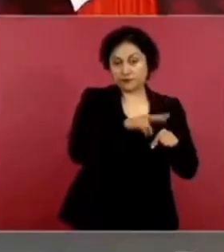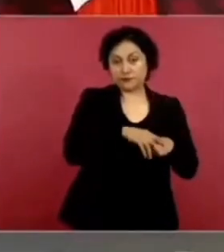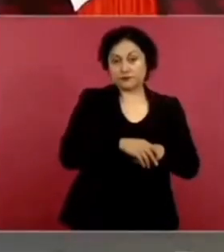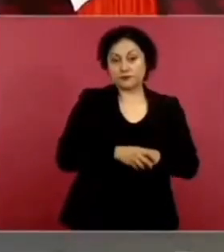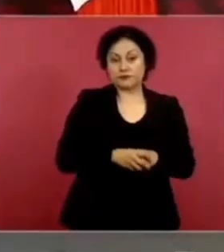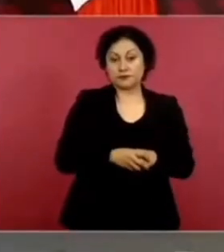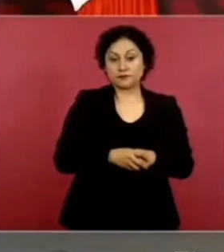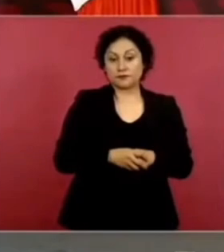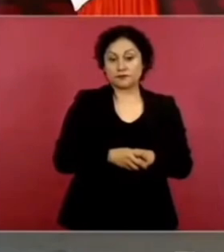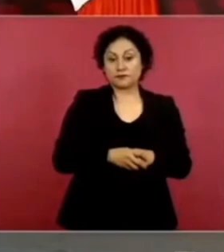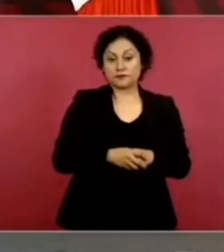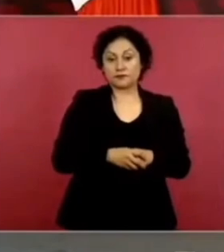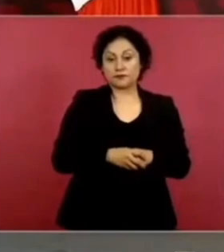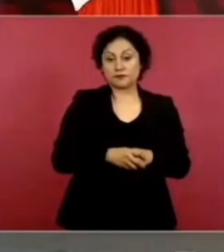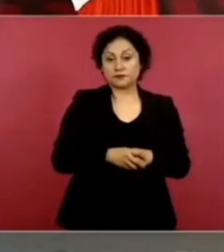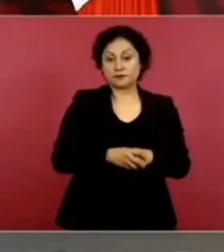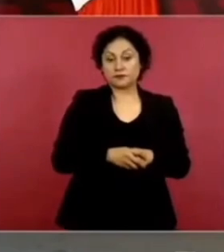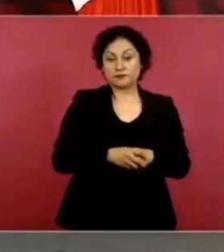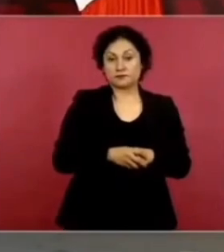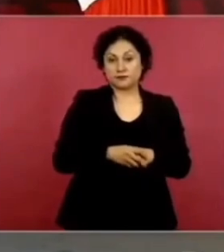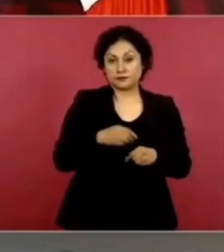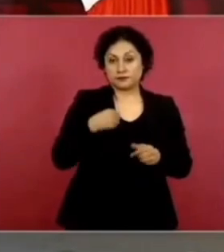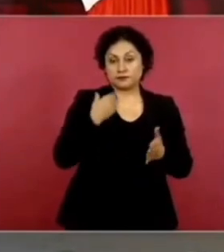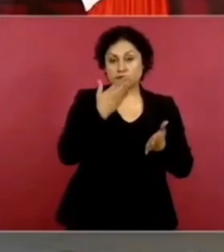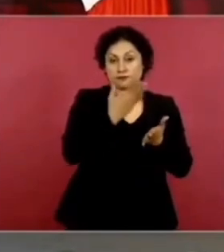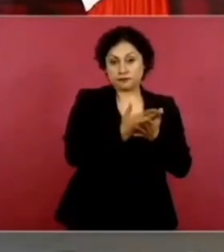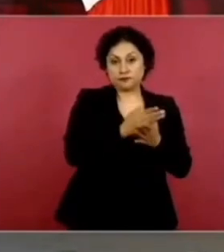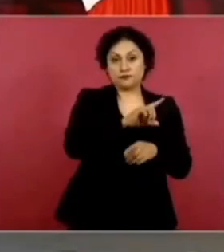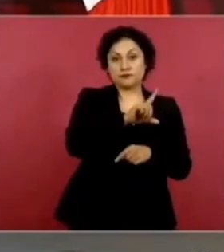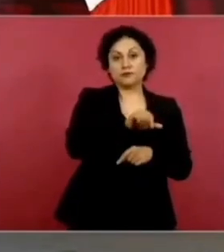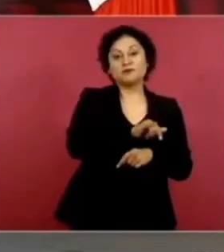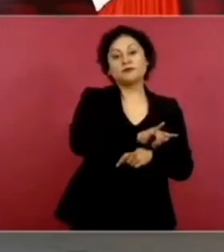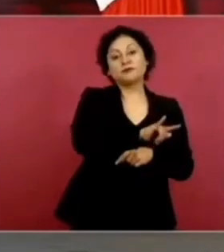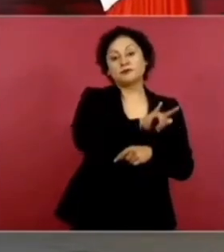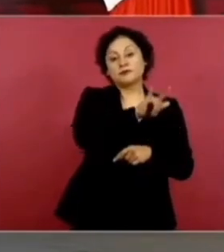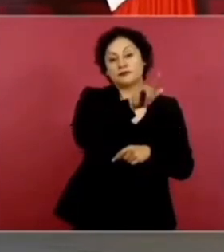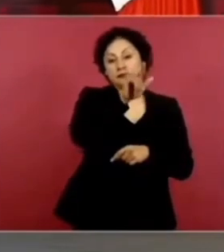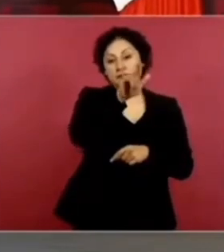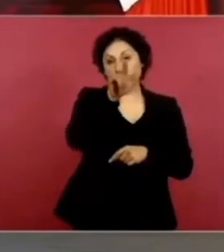Llegué aquí. Sobrevolamos todo esto.